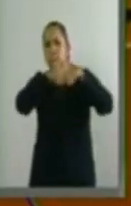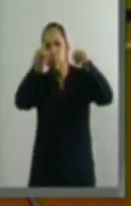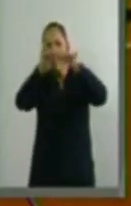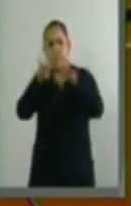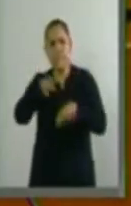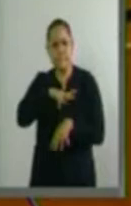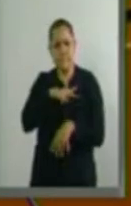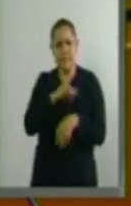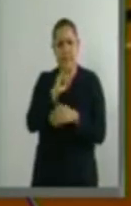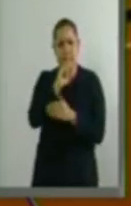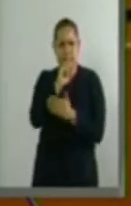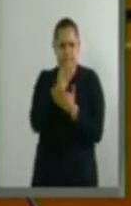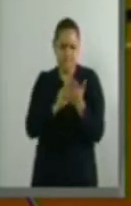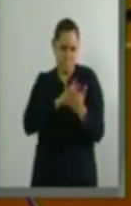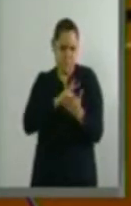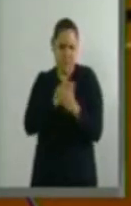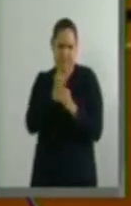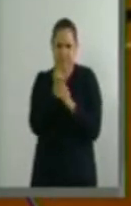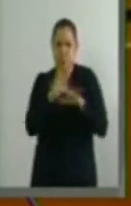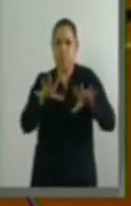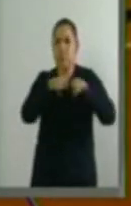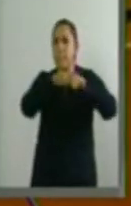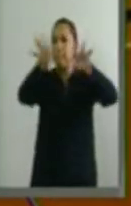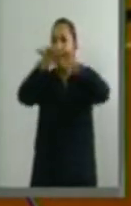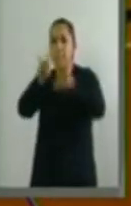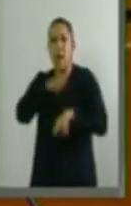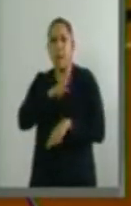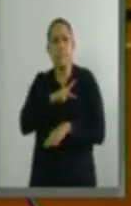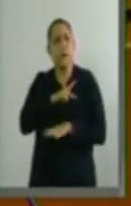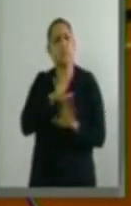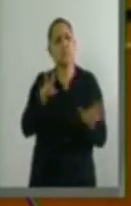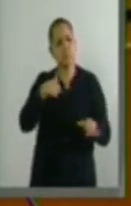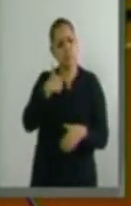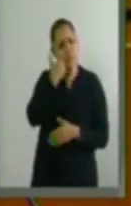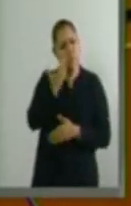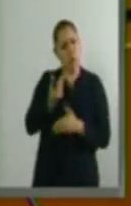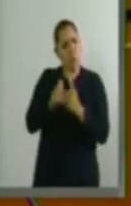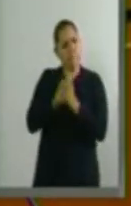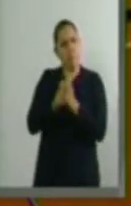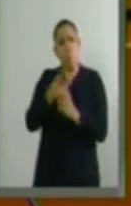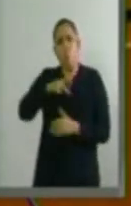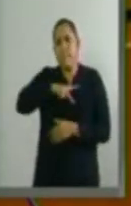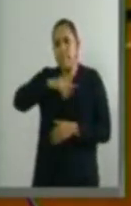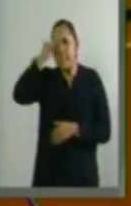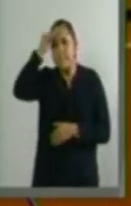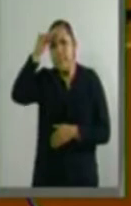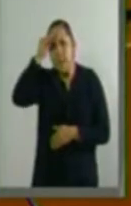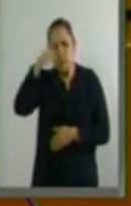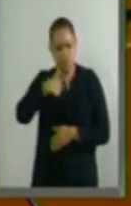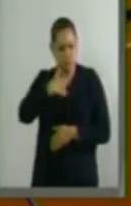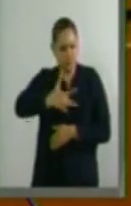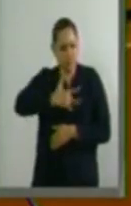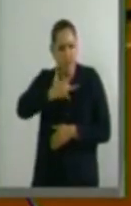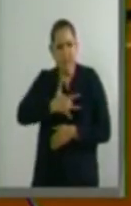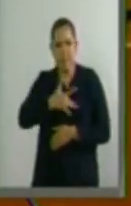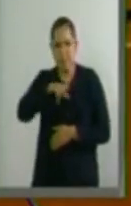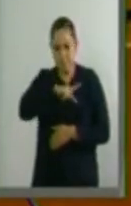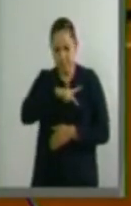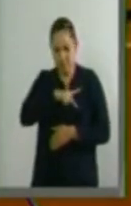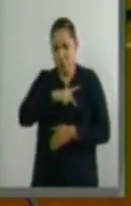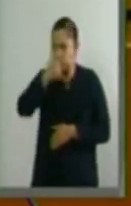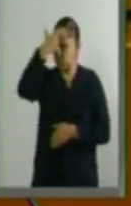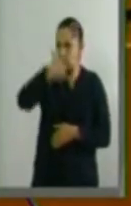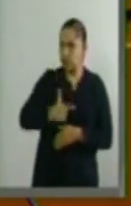datos relativos a su persona o familia, sus pensamientos o sentimientos. Lo anterior implica